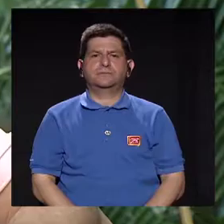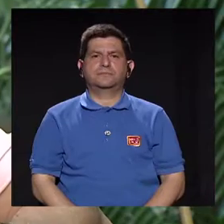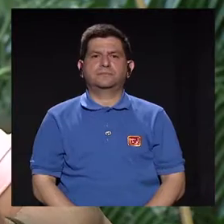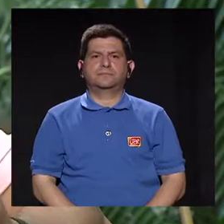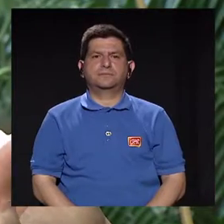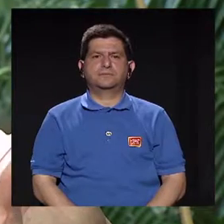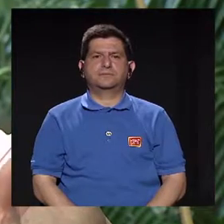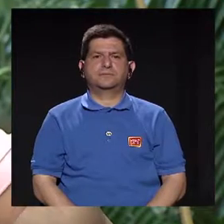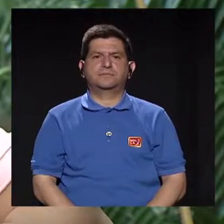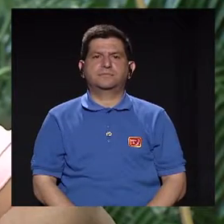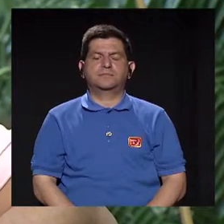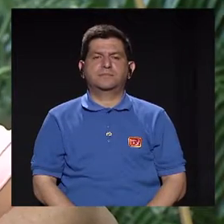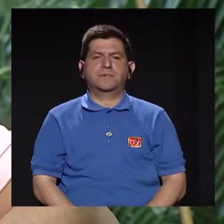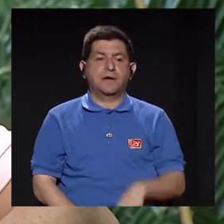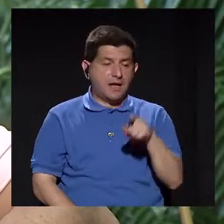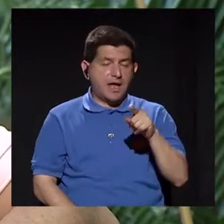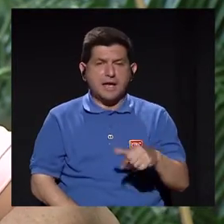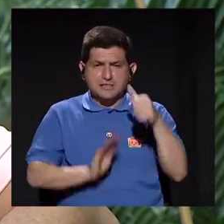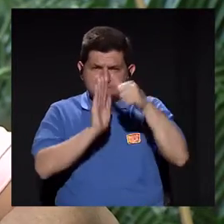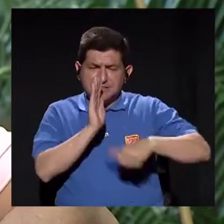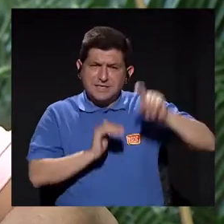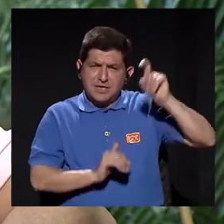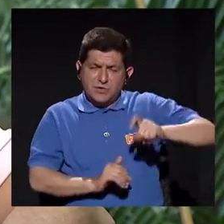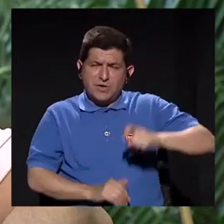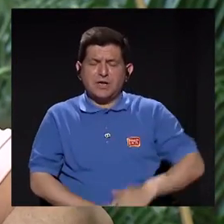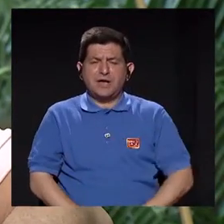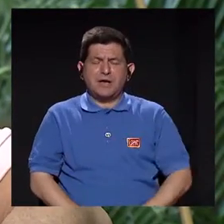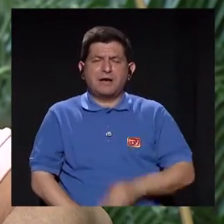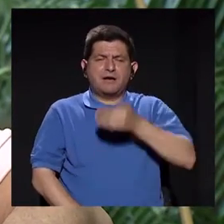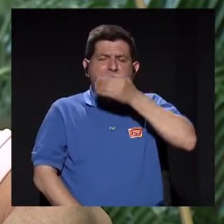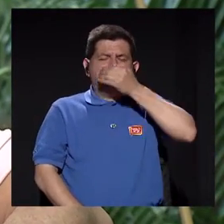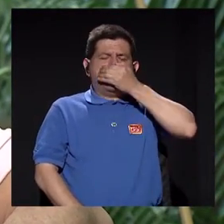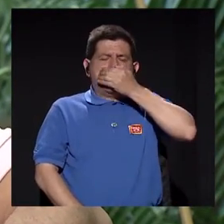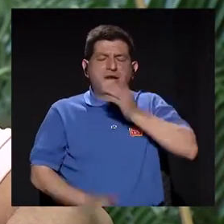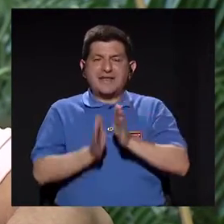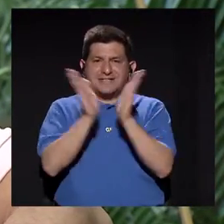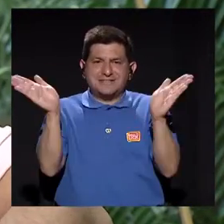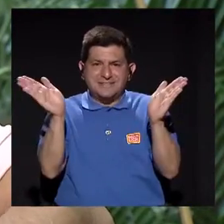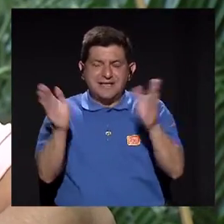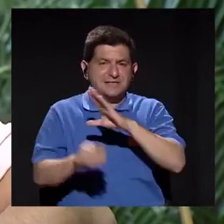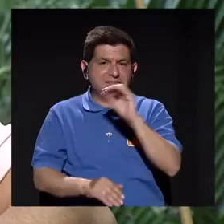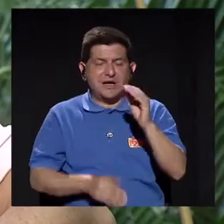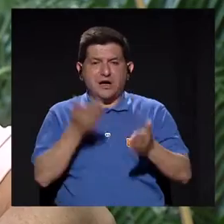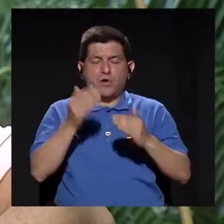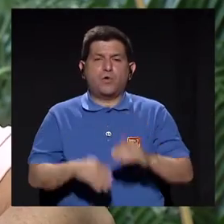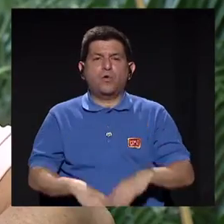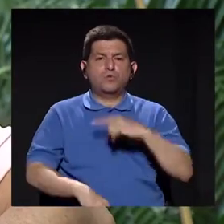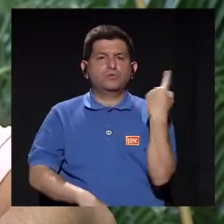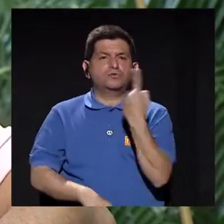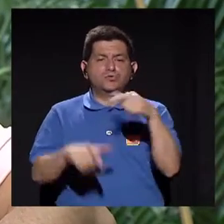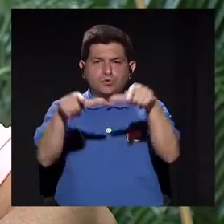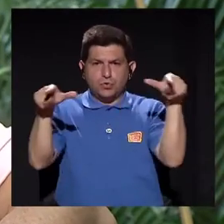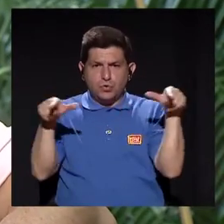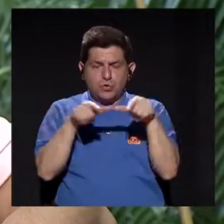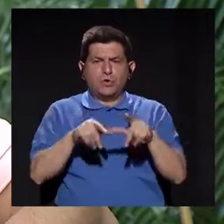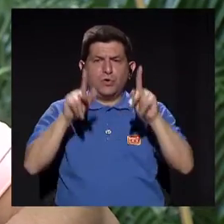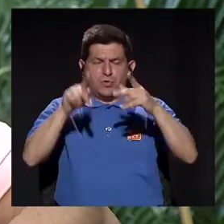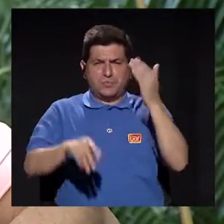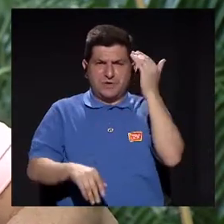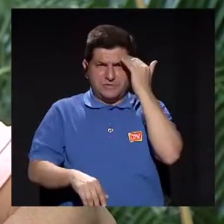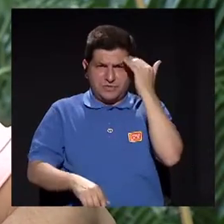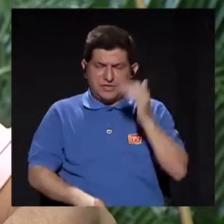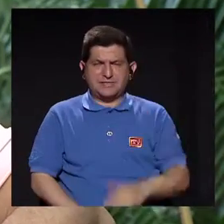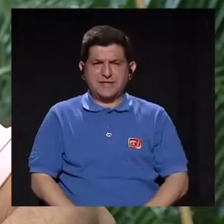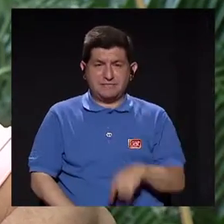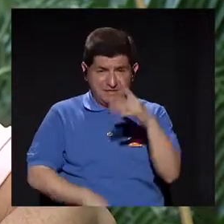realizar esta cirugía se necesita una anestesia general o se puede hacer una anestesia local, lo que la gente